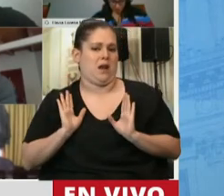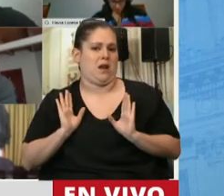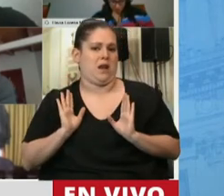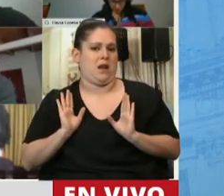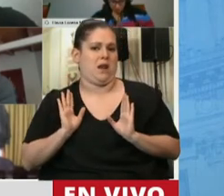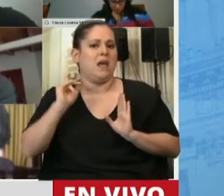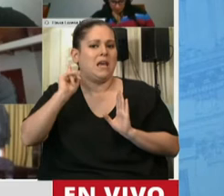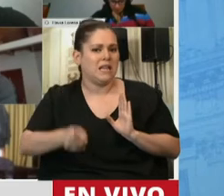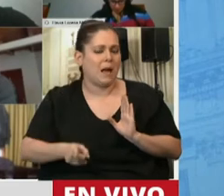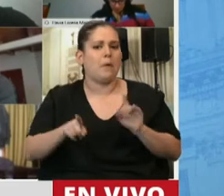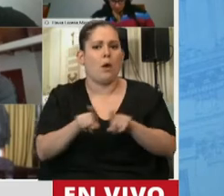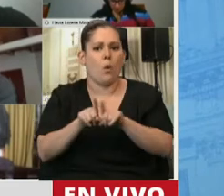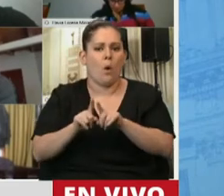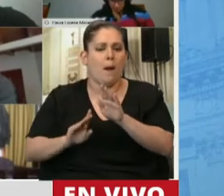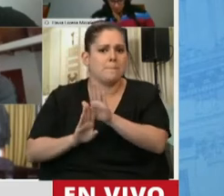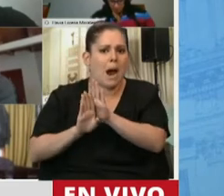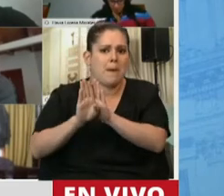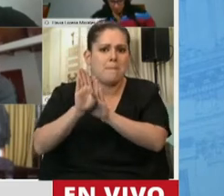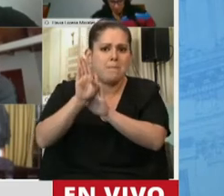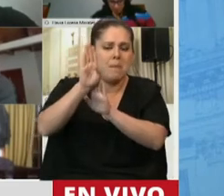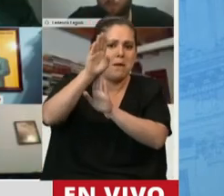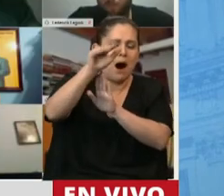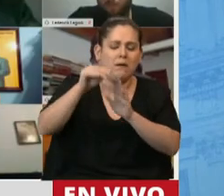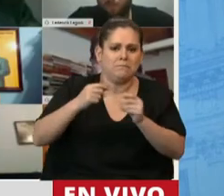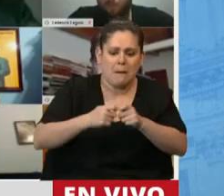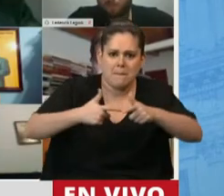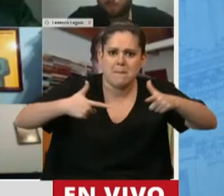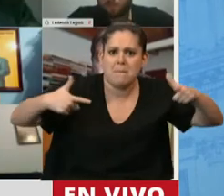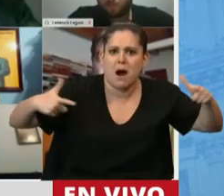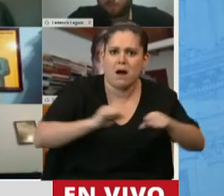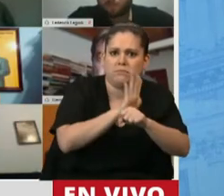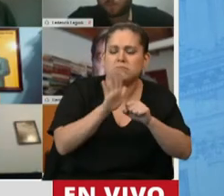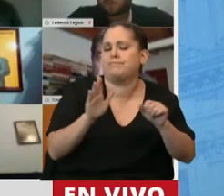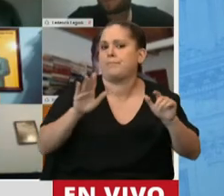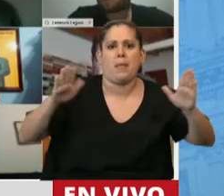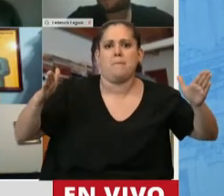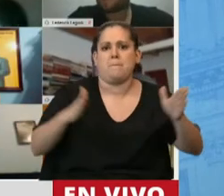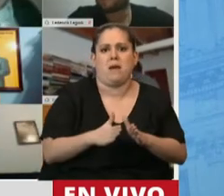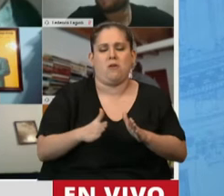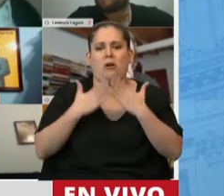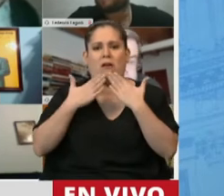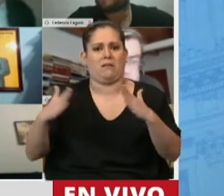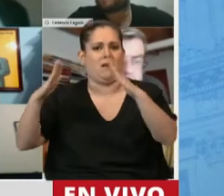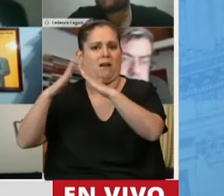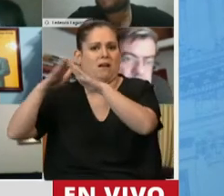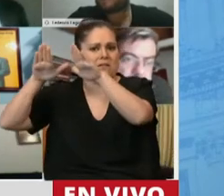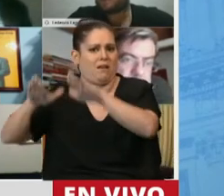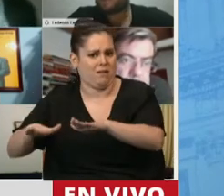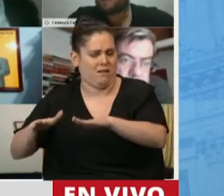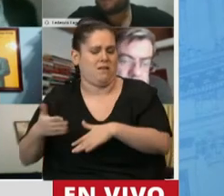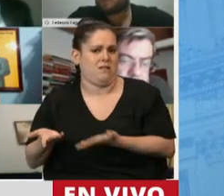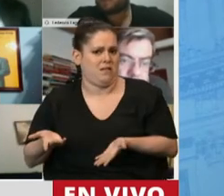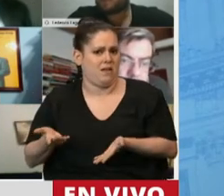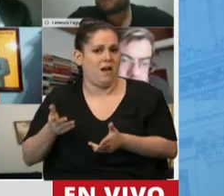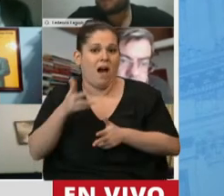aplanar y para evitar la propagación del coronavirus. Pedirles responsabilidad y que antes de